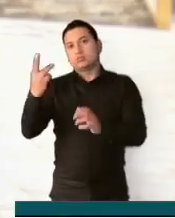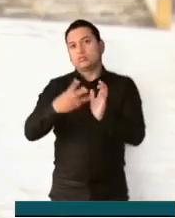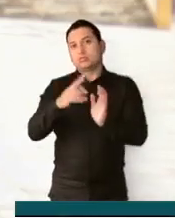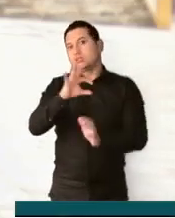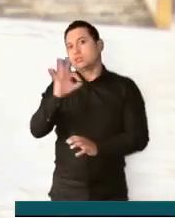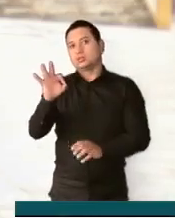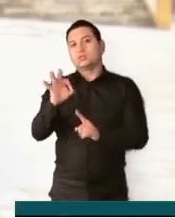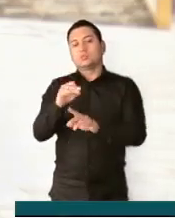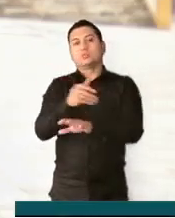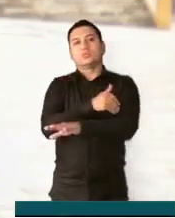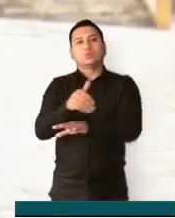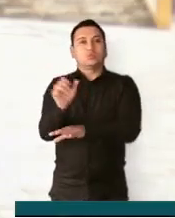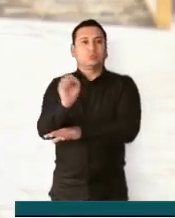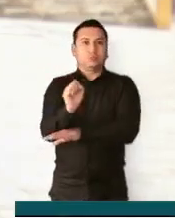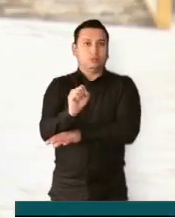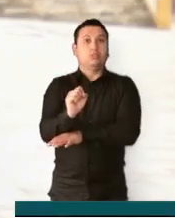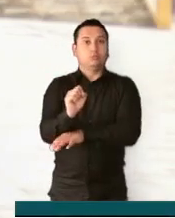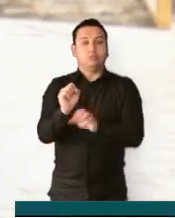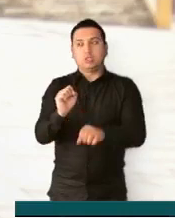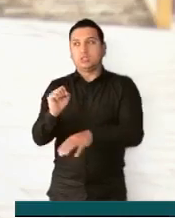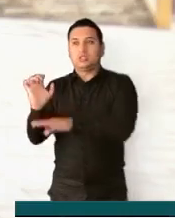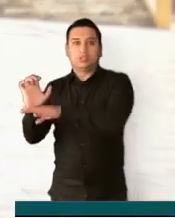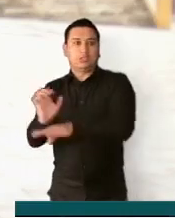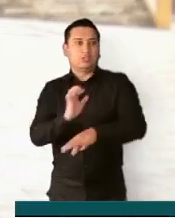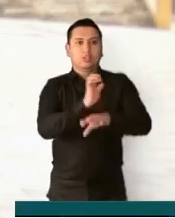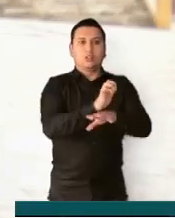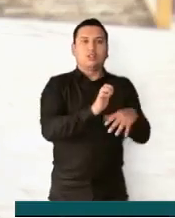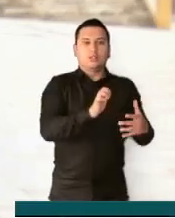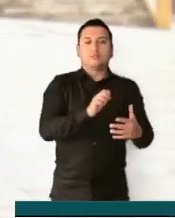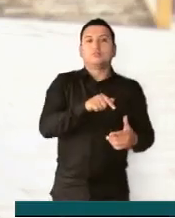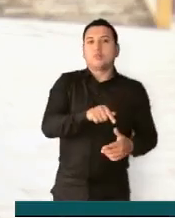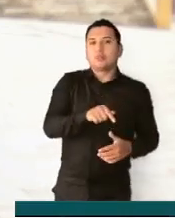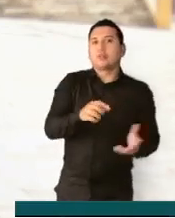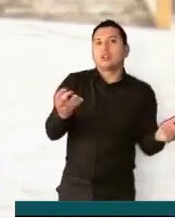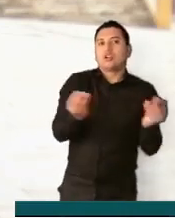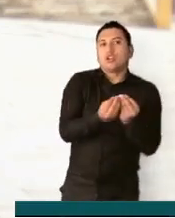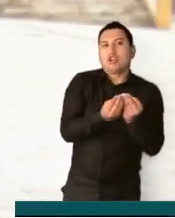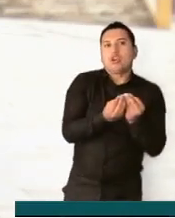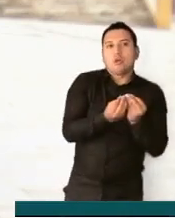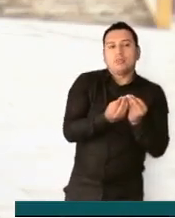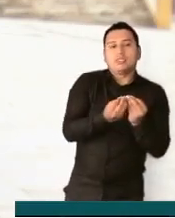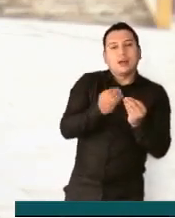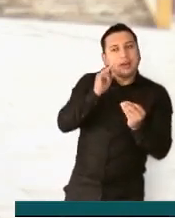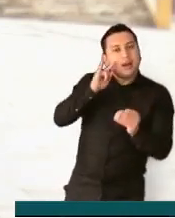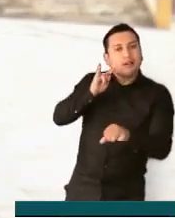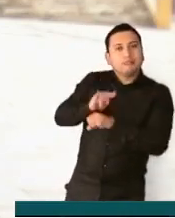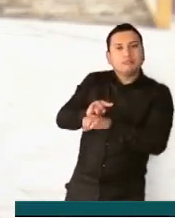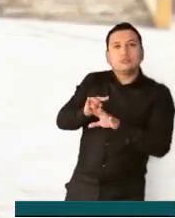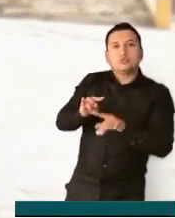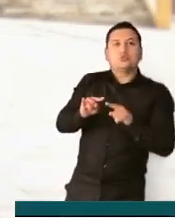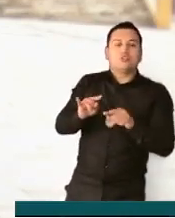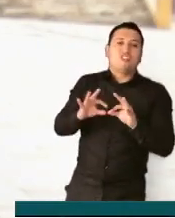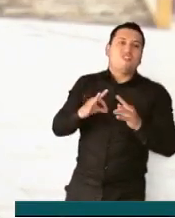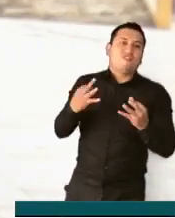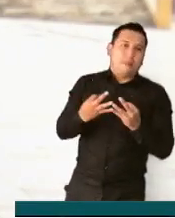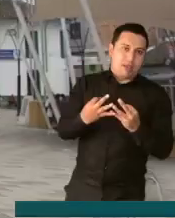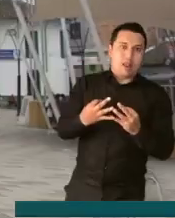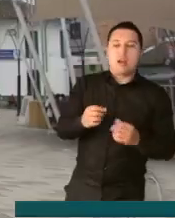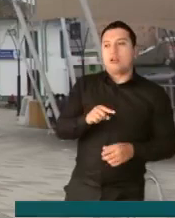organizaciones de orden nacional y municipal tales como la comisaría de familia y la personería municipal, entre otras.